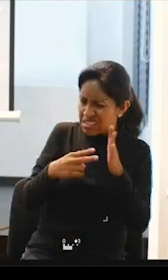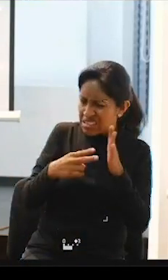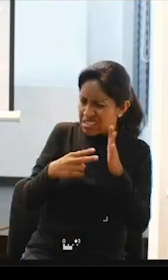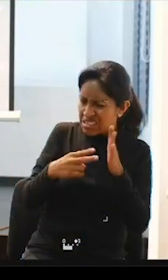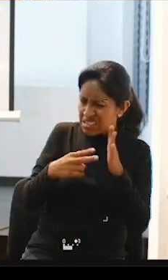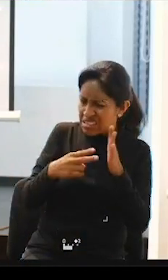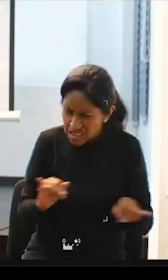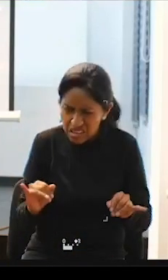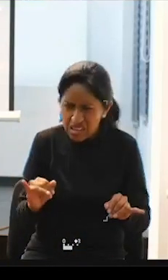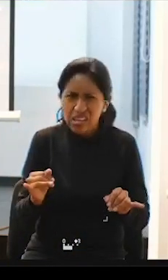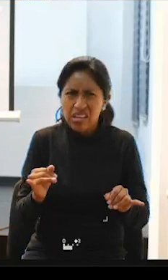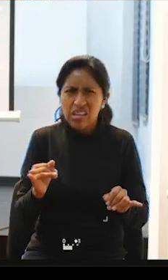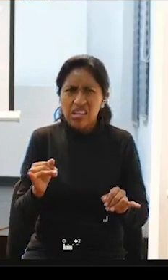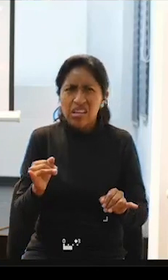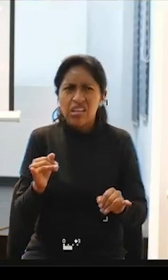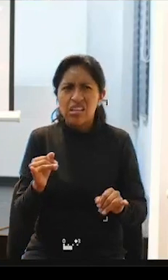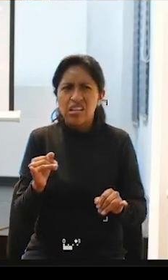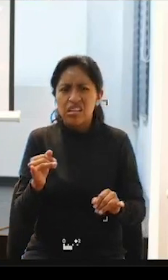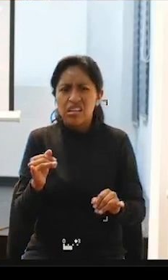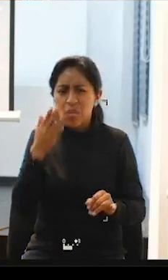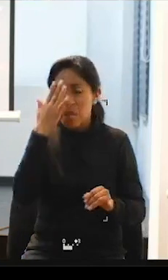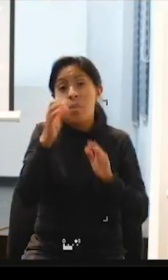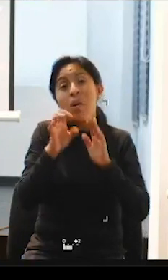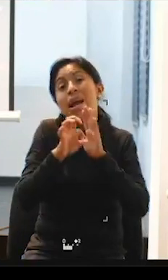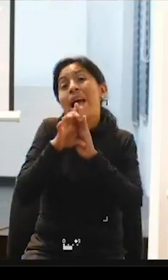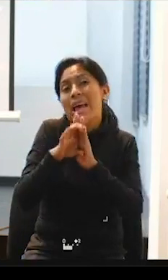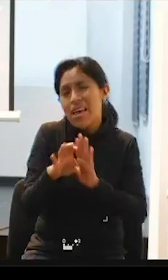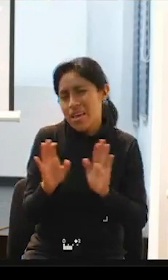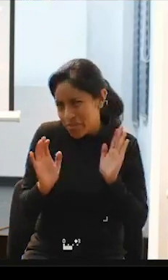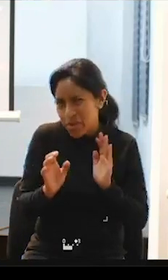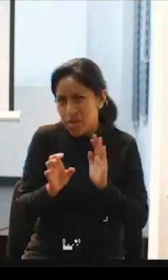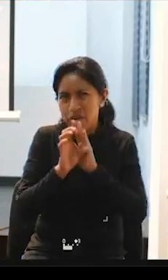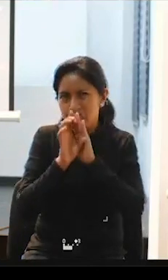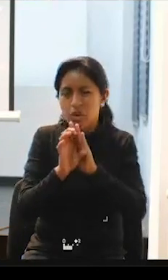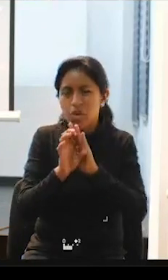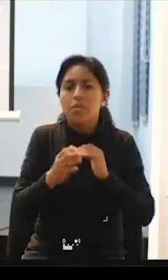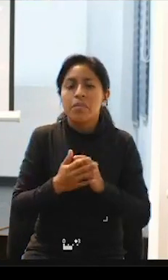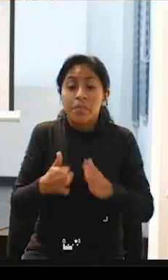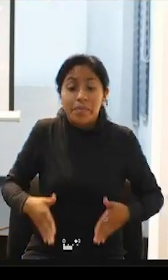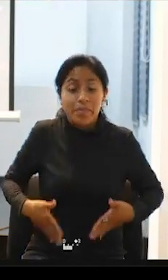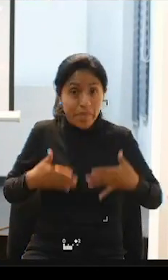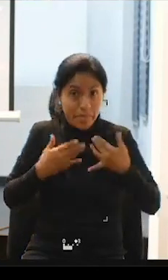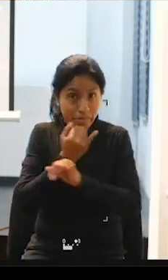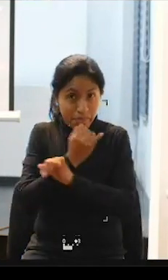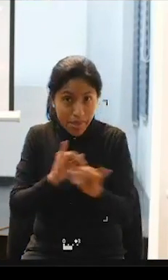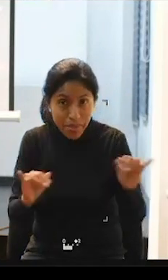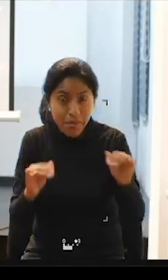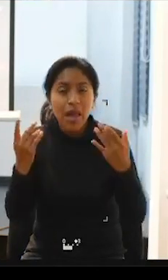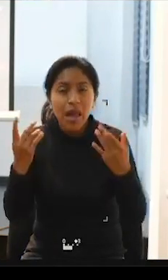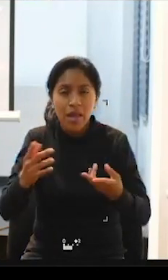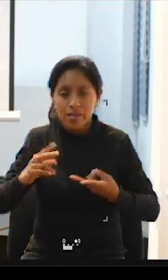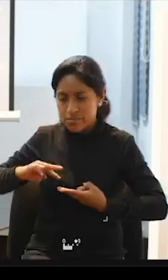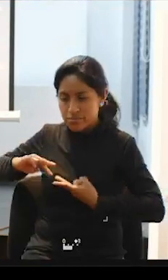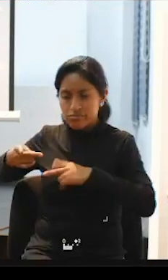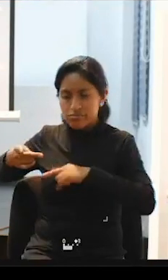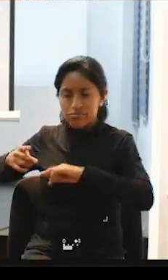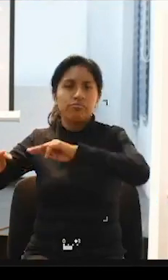siente se les violentan sus derechos por ejemplo desde el centro independiente la asistencia es rotada verdad